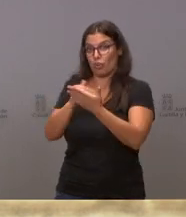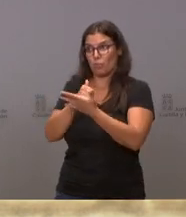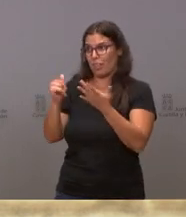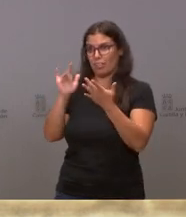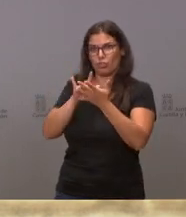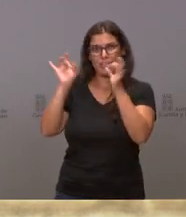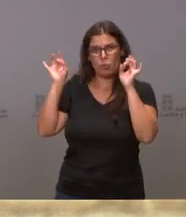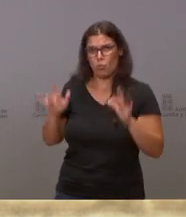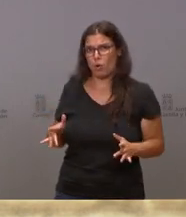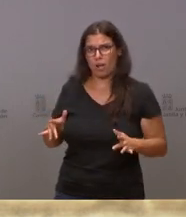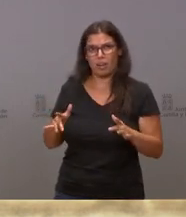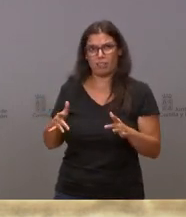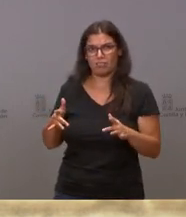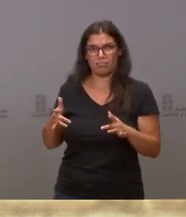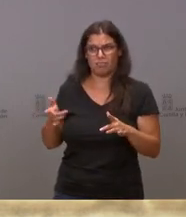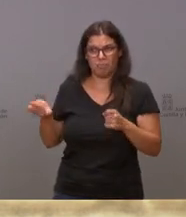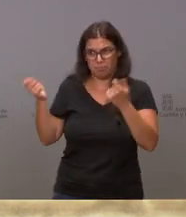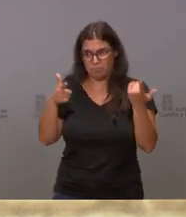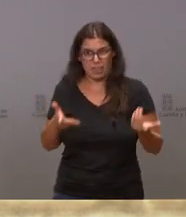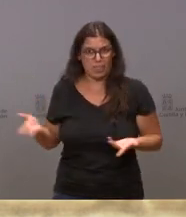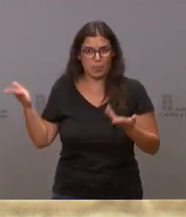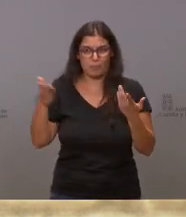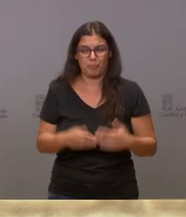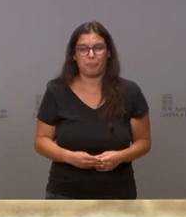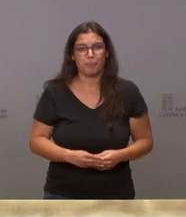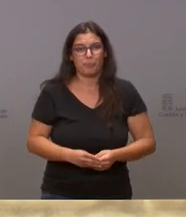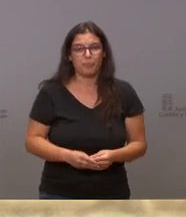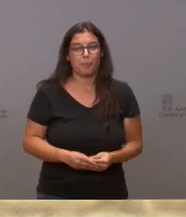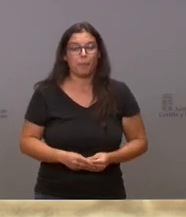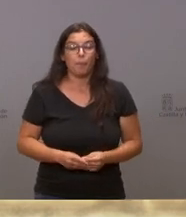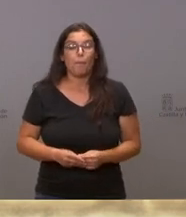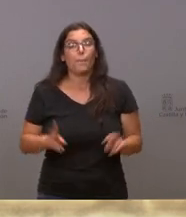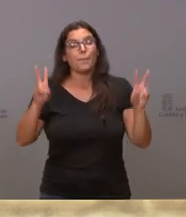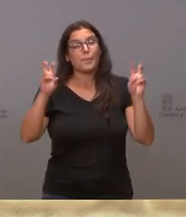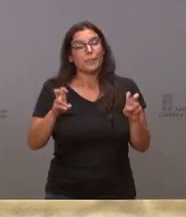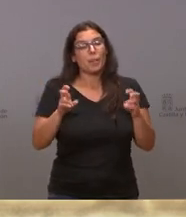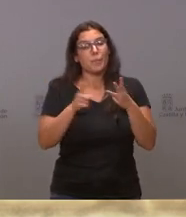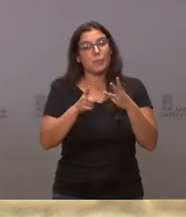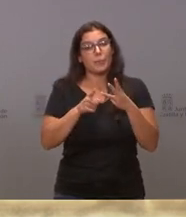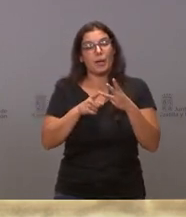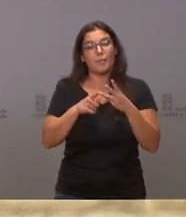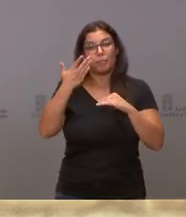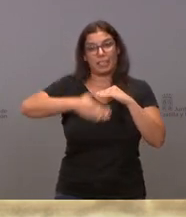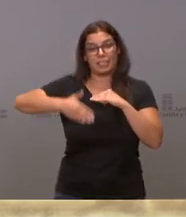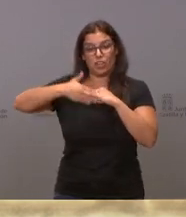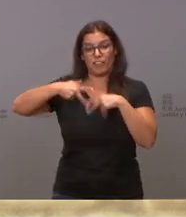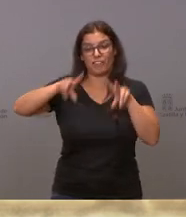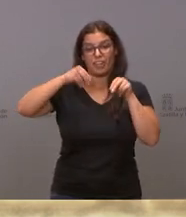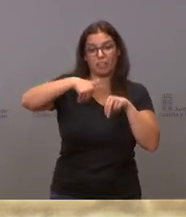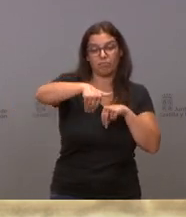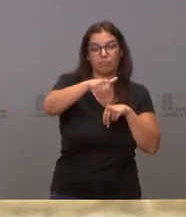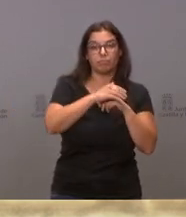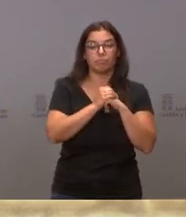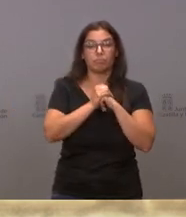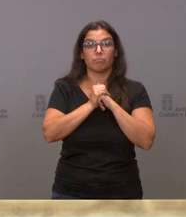cuestiones de similares características. Y respecto de las restricciones, mire, esto